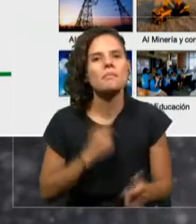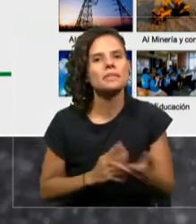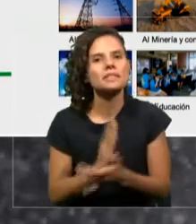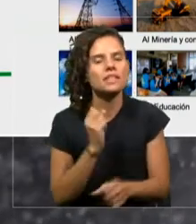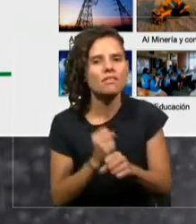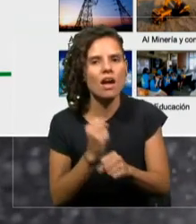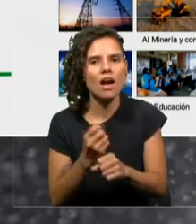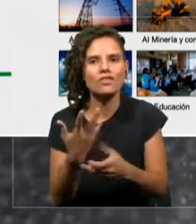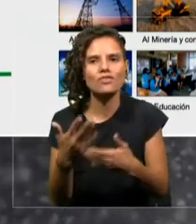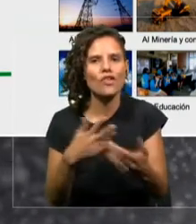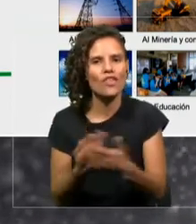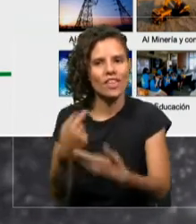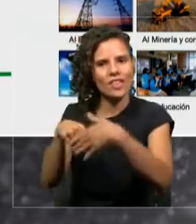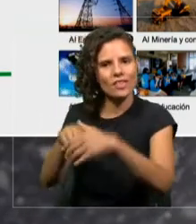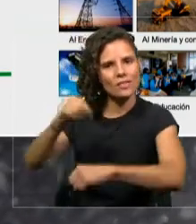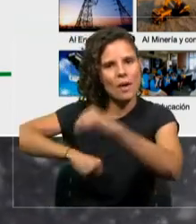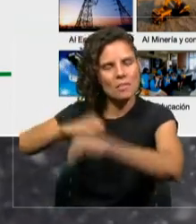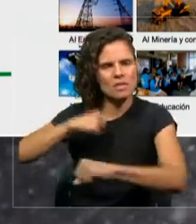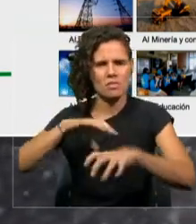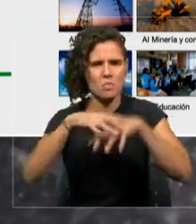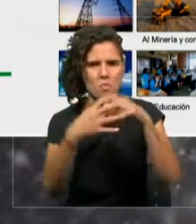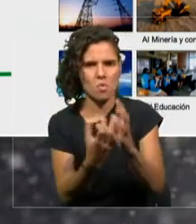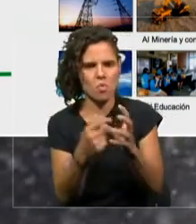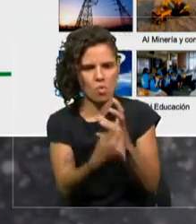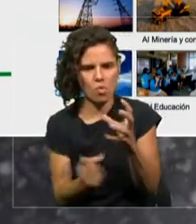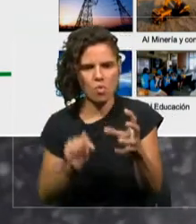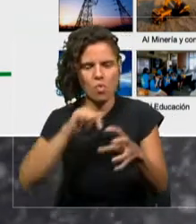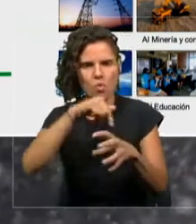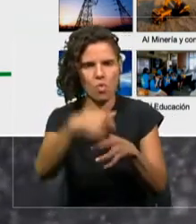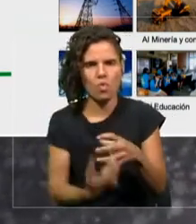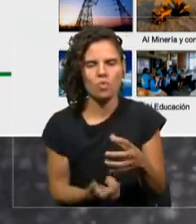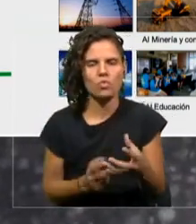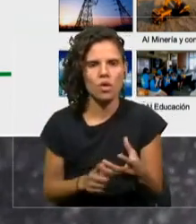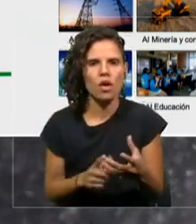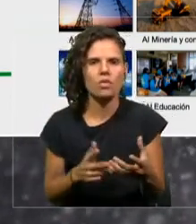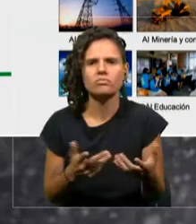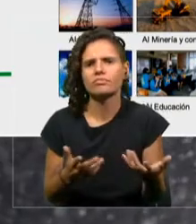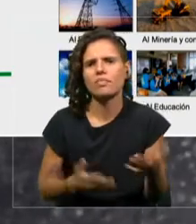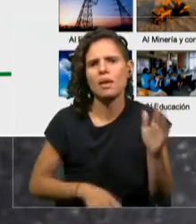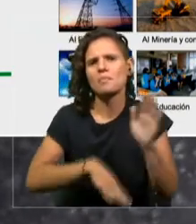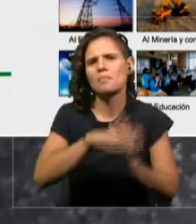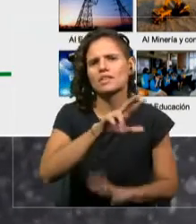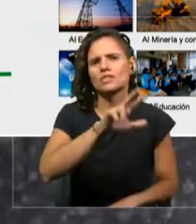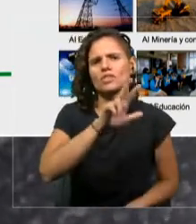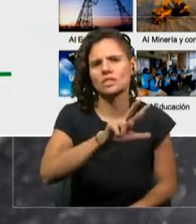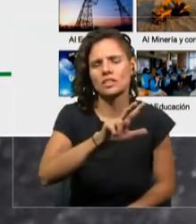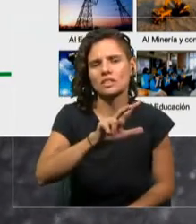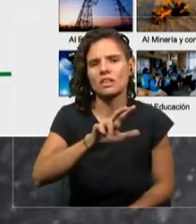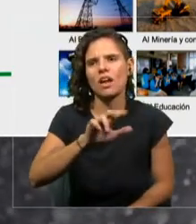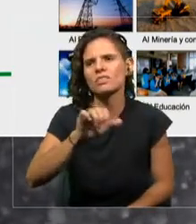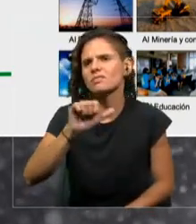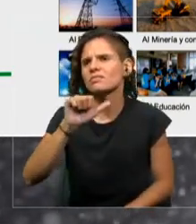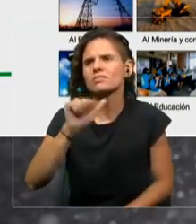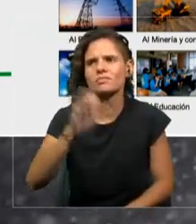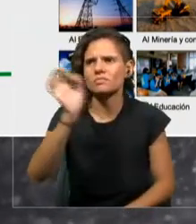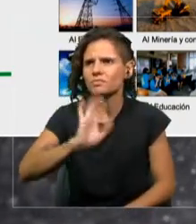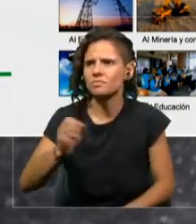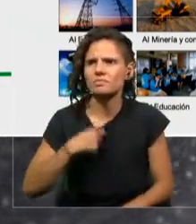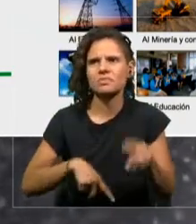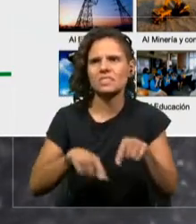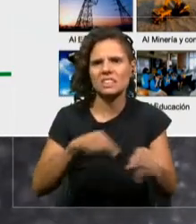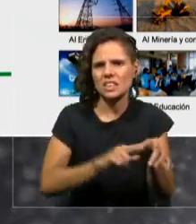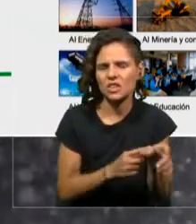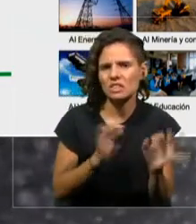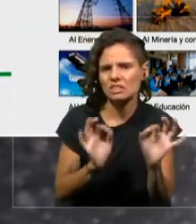a nivel mundial en un volumen de más del 86% con este tipo de tecnologías. Te pongo algunos otros números sobre la mesa.